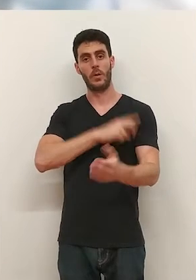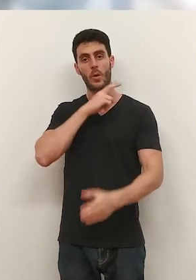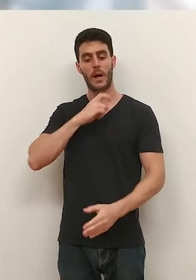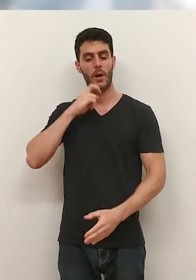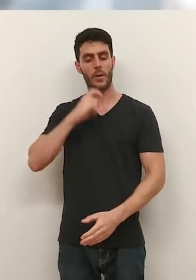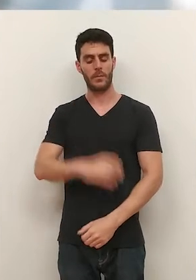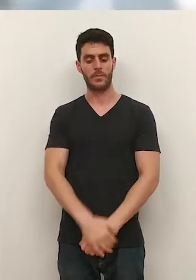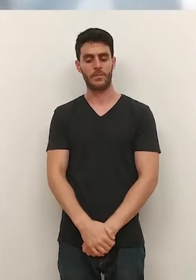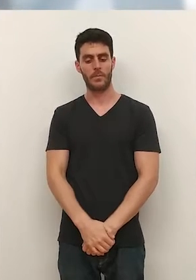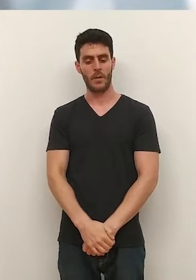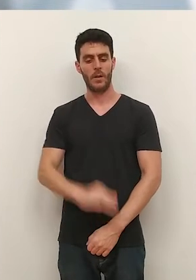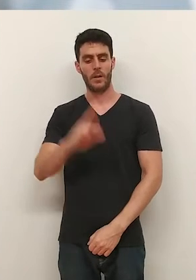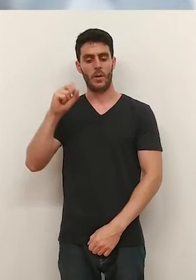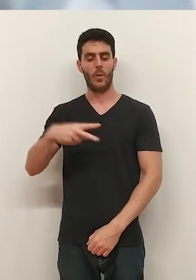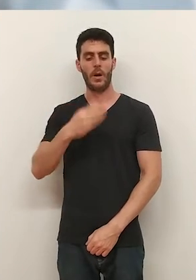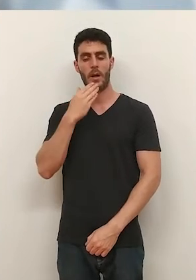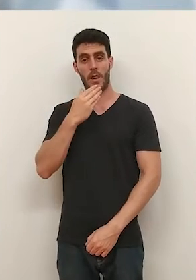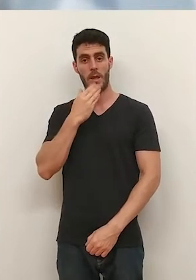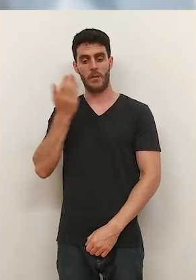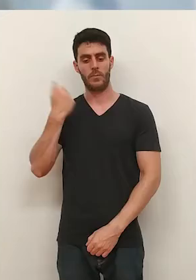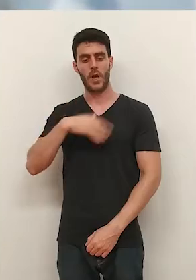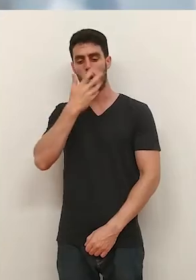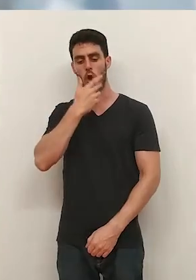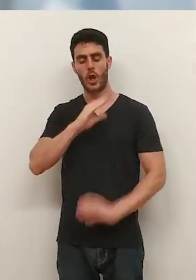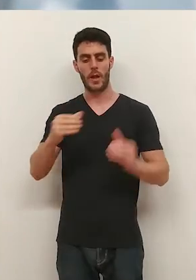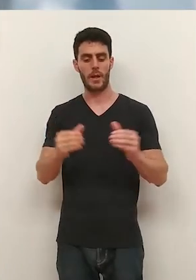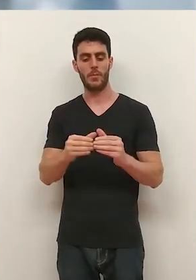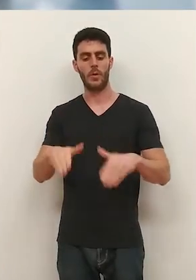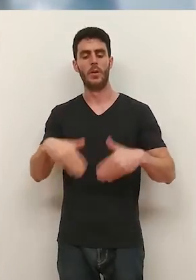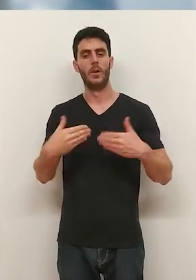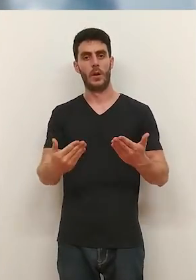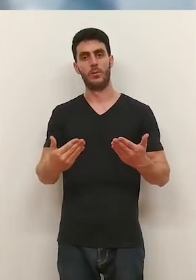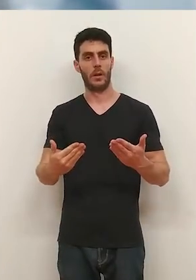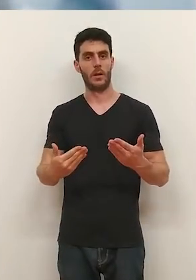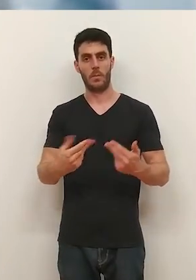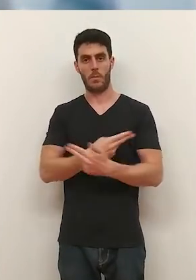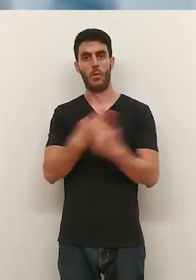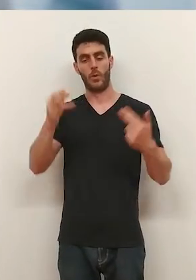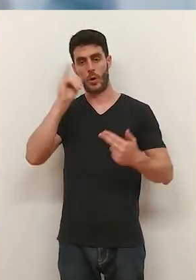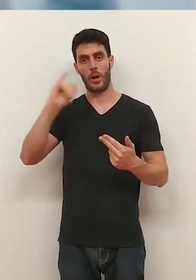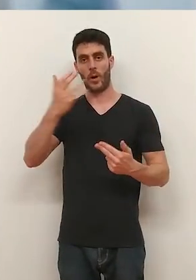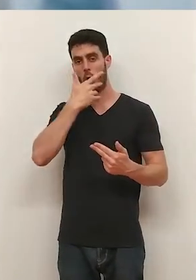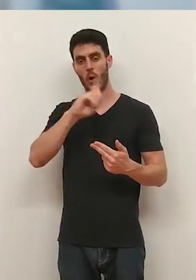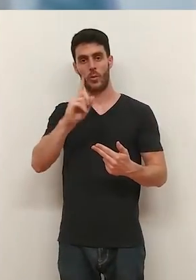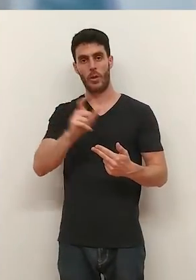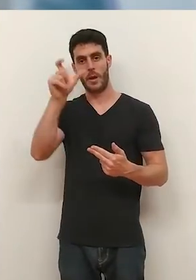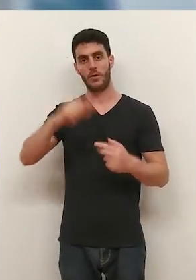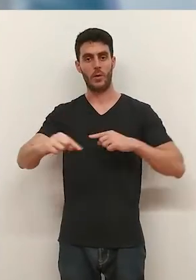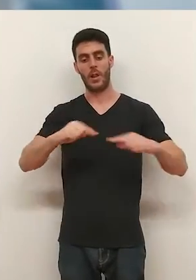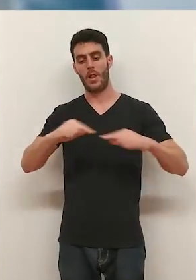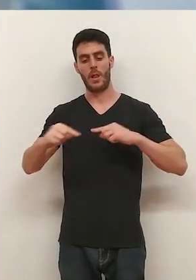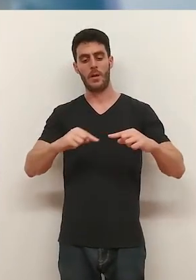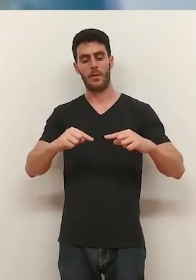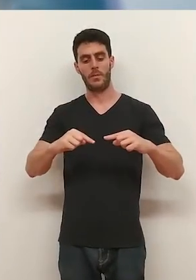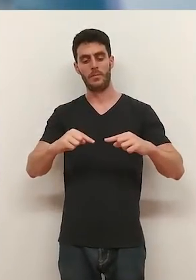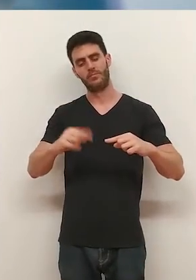deportivo Calahorra. Juan García Acedo ya conoce la planilla. Aunque desconocido para el público riojano,